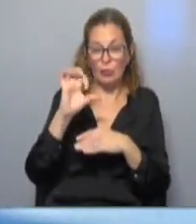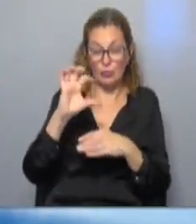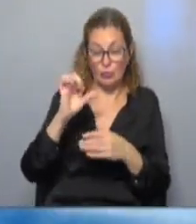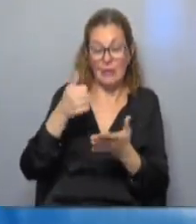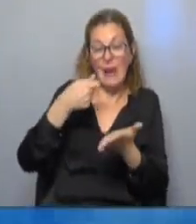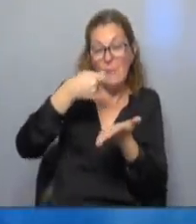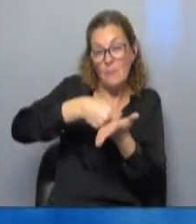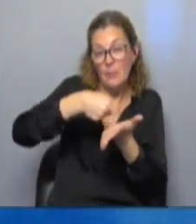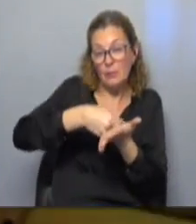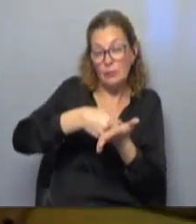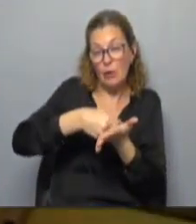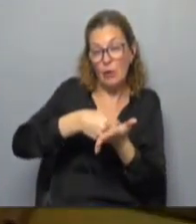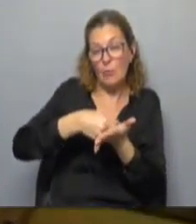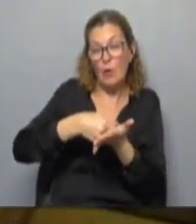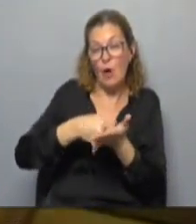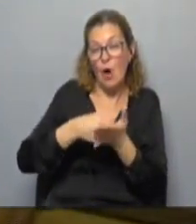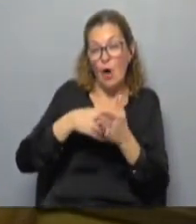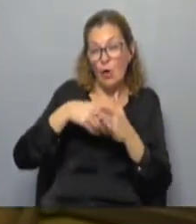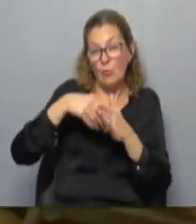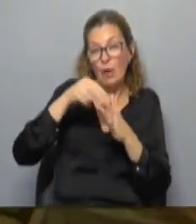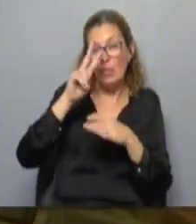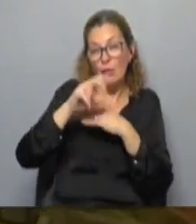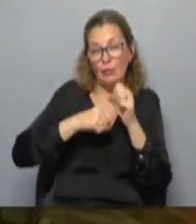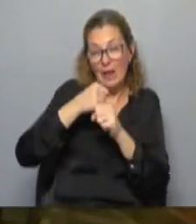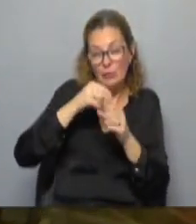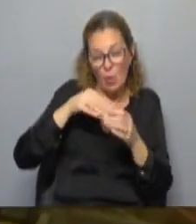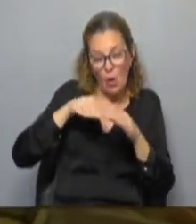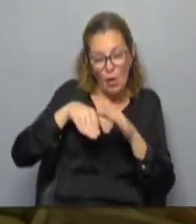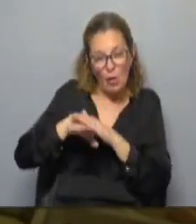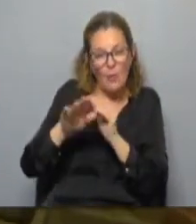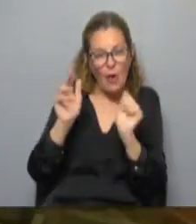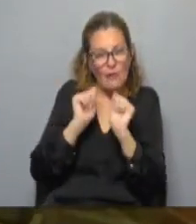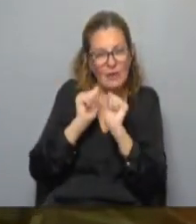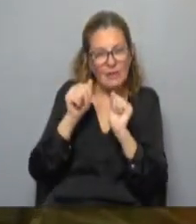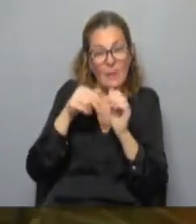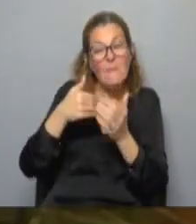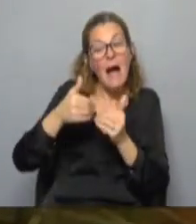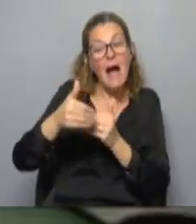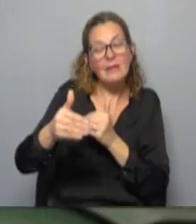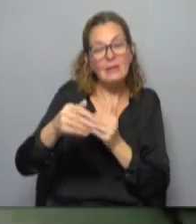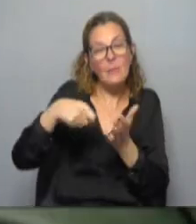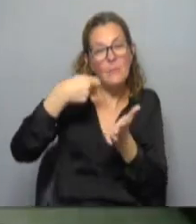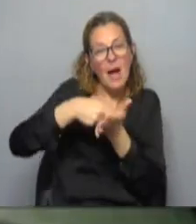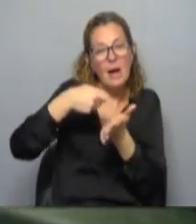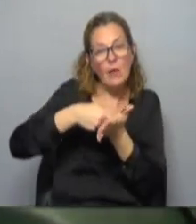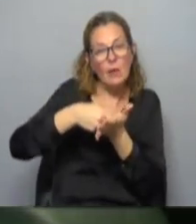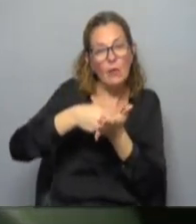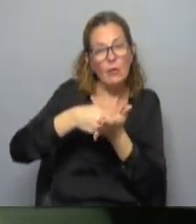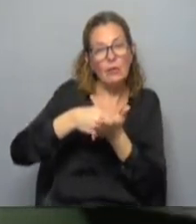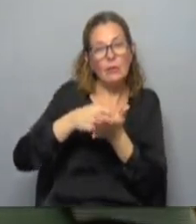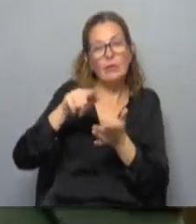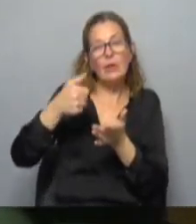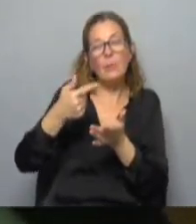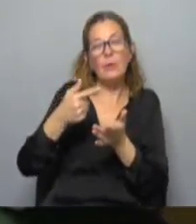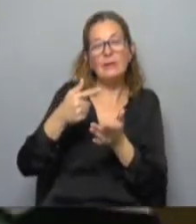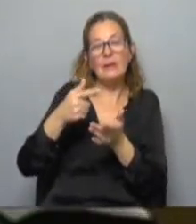la congelación de los embriones por dos años extienda ese pago extienda esa cobertura pues si no después